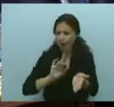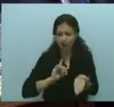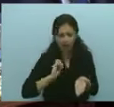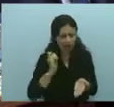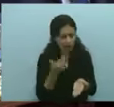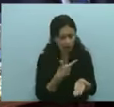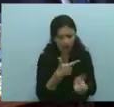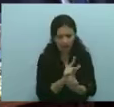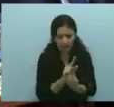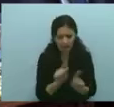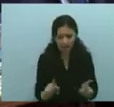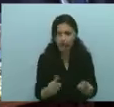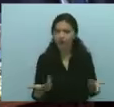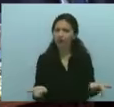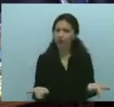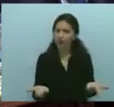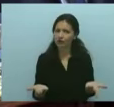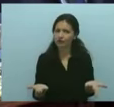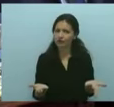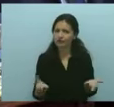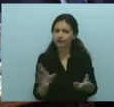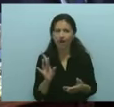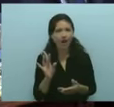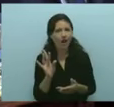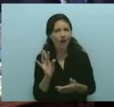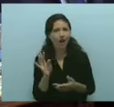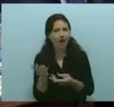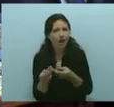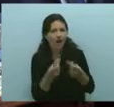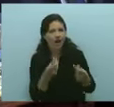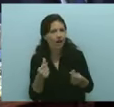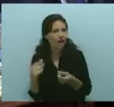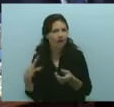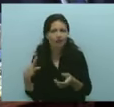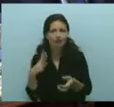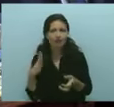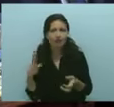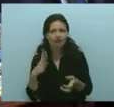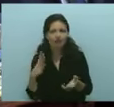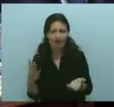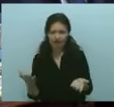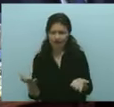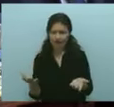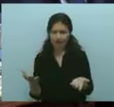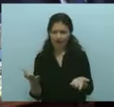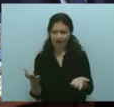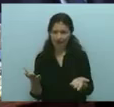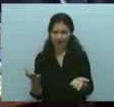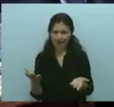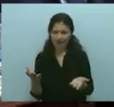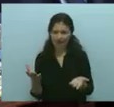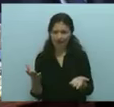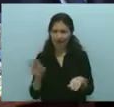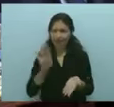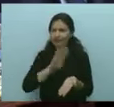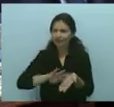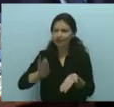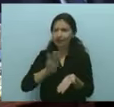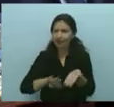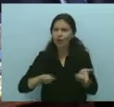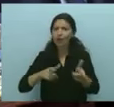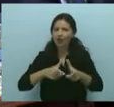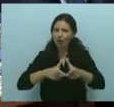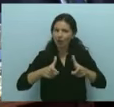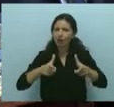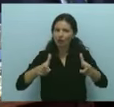una buena parte. Así que estamos convencidos de que ese déficit creciente, que según las estimaciones